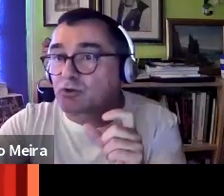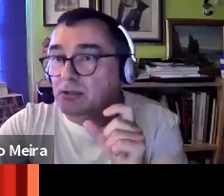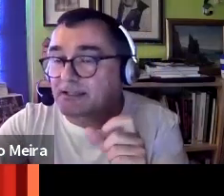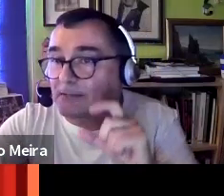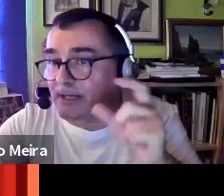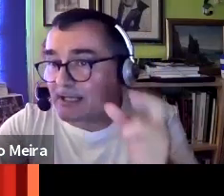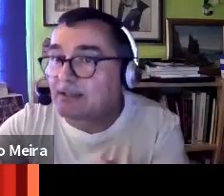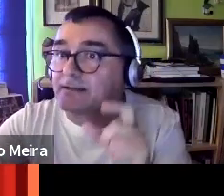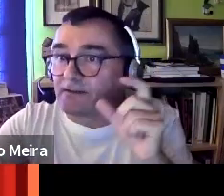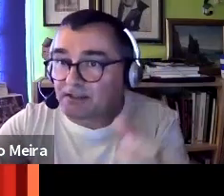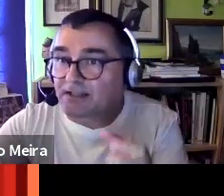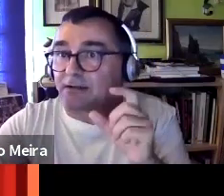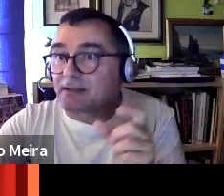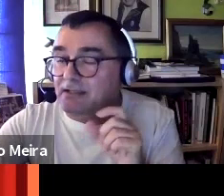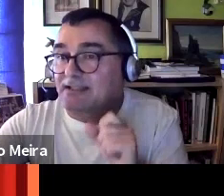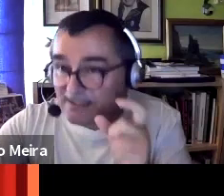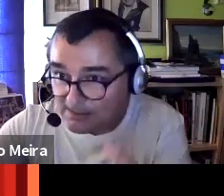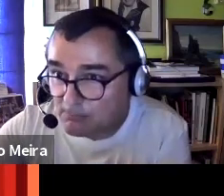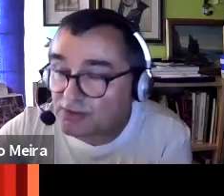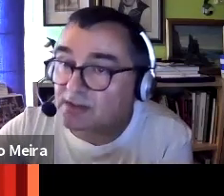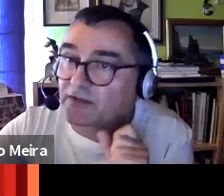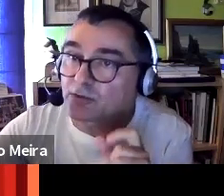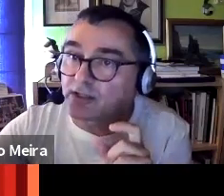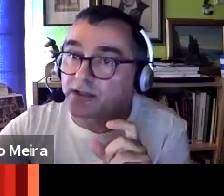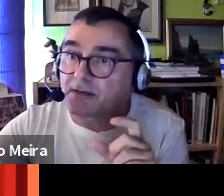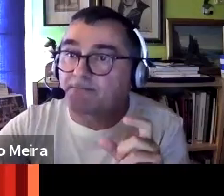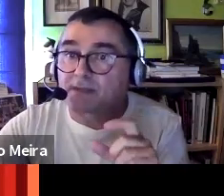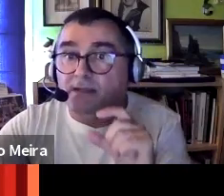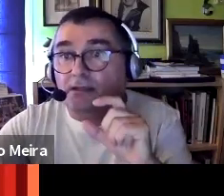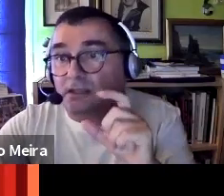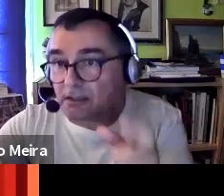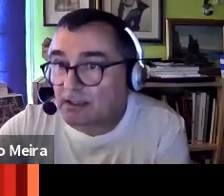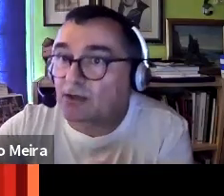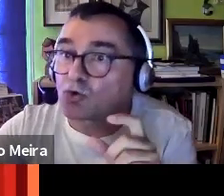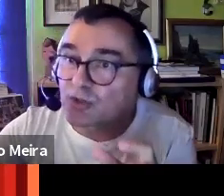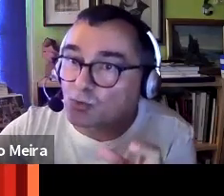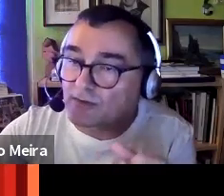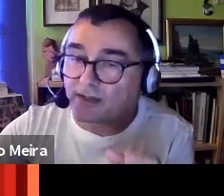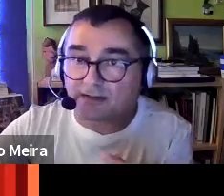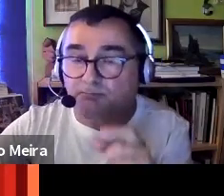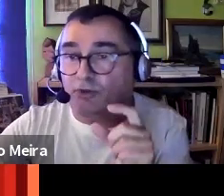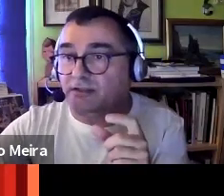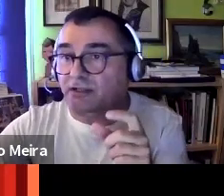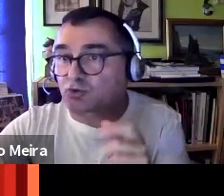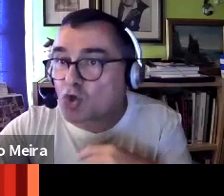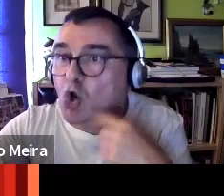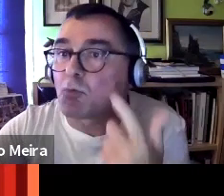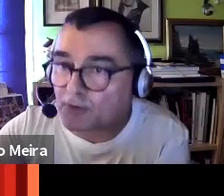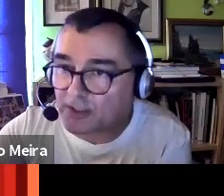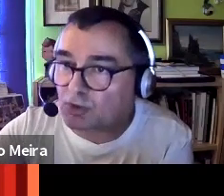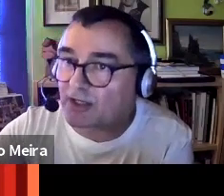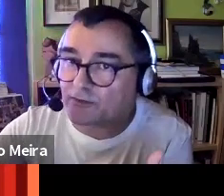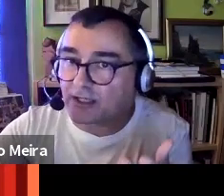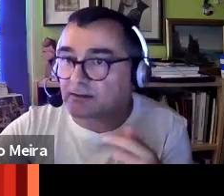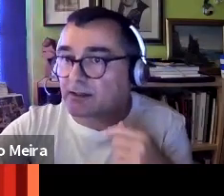la cuestión climática para definir realmente si estábamos interfiriendo en el clima y qué consecuencias podría tener eso y